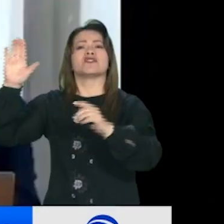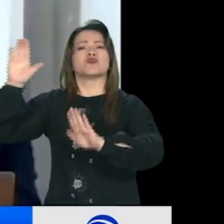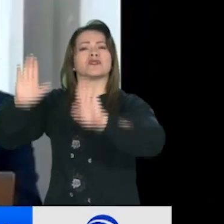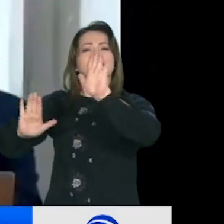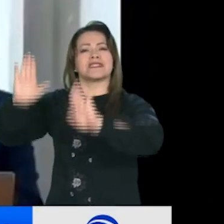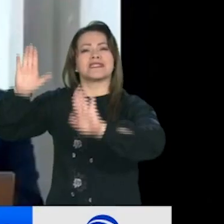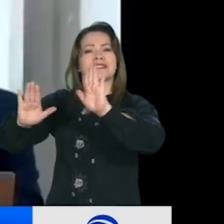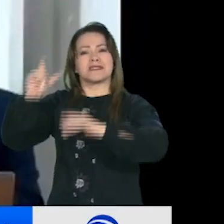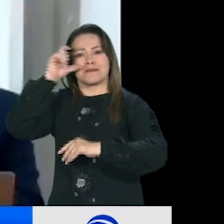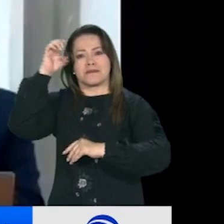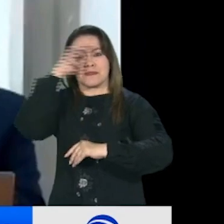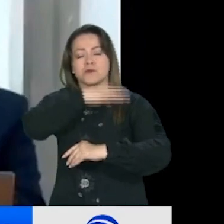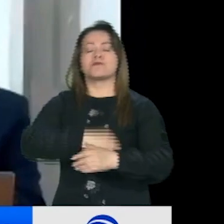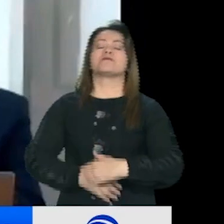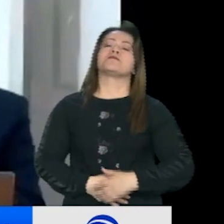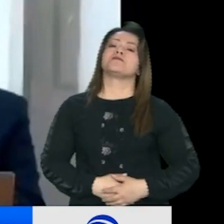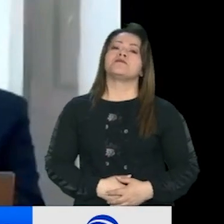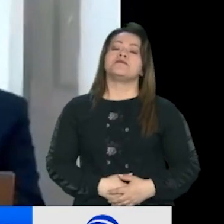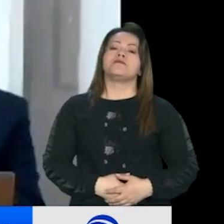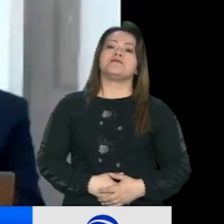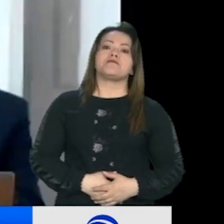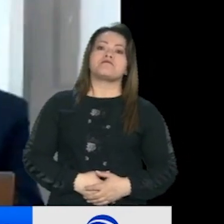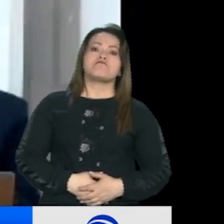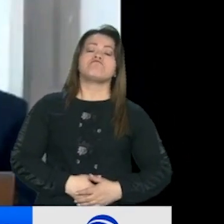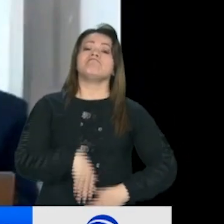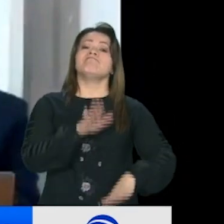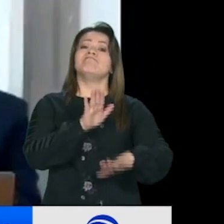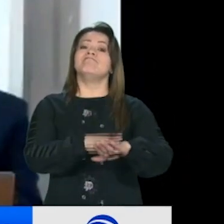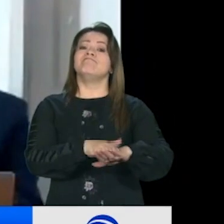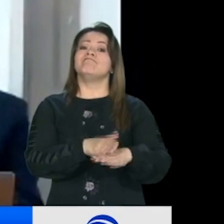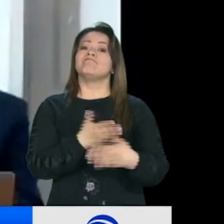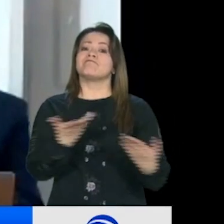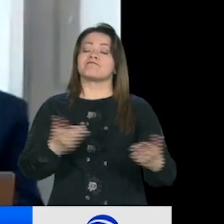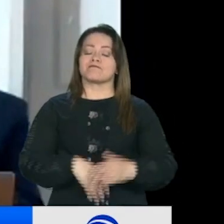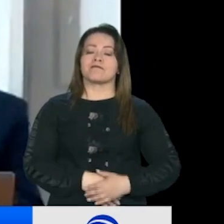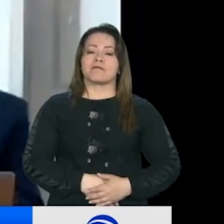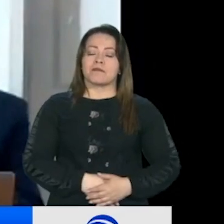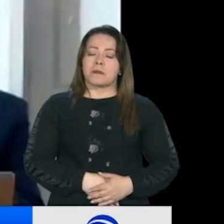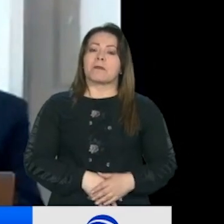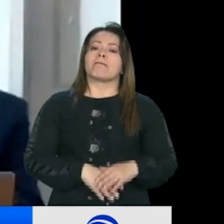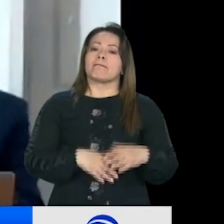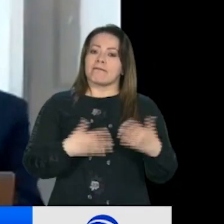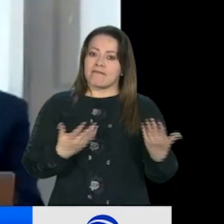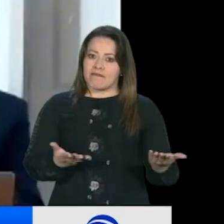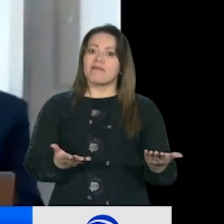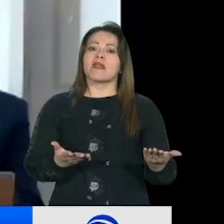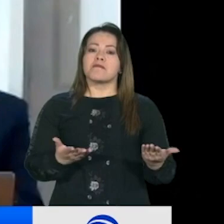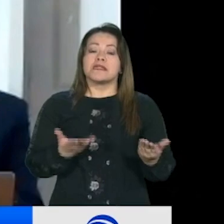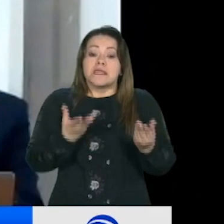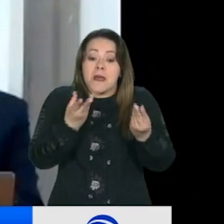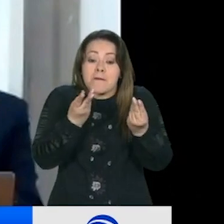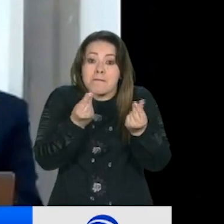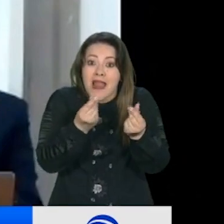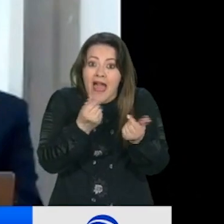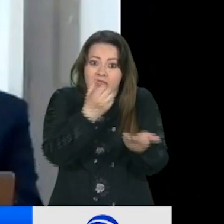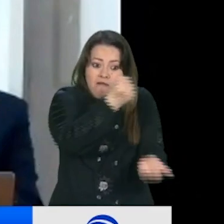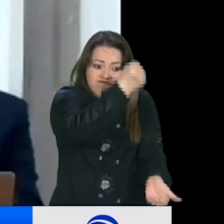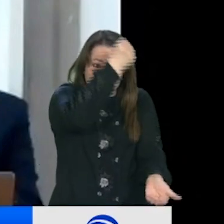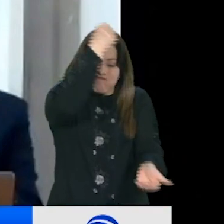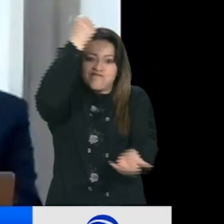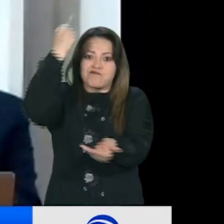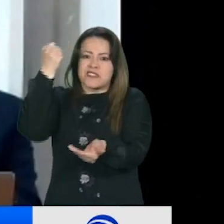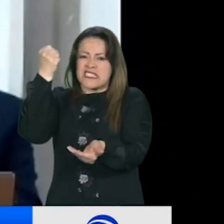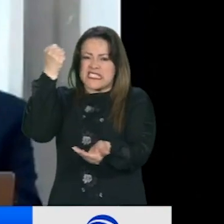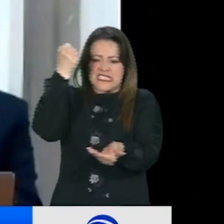Su señoría, resalto lo siguiente. Y otra parte de estos fueron invertidos